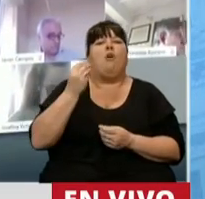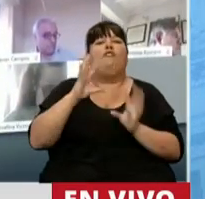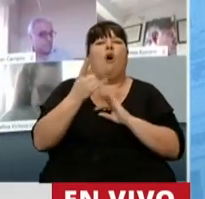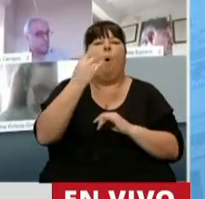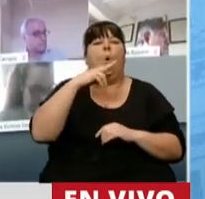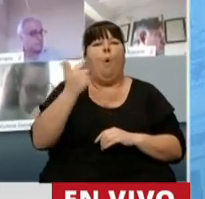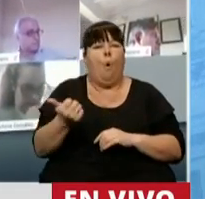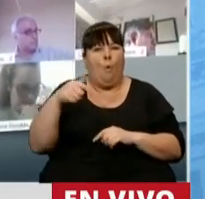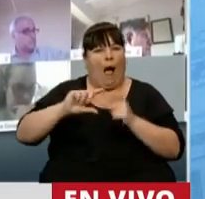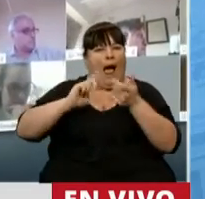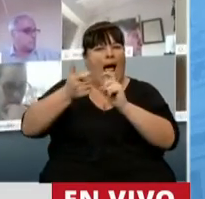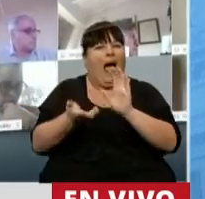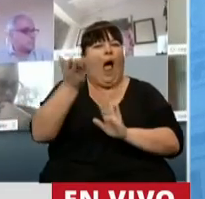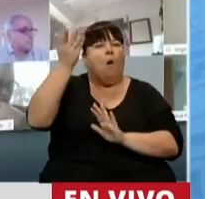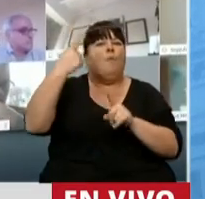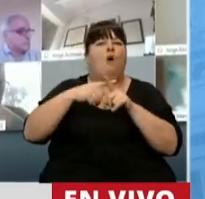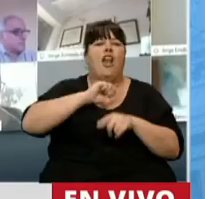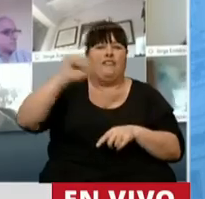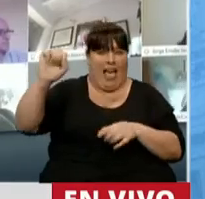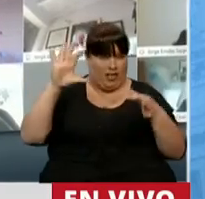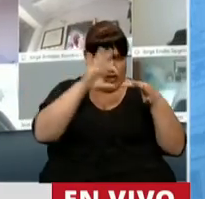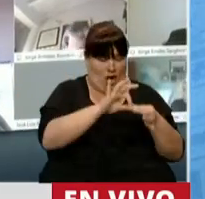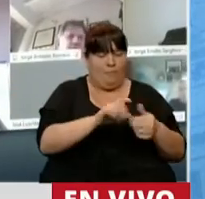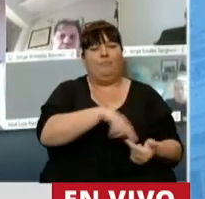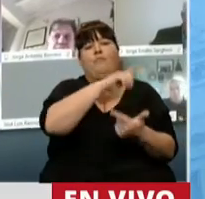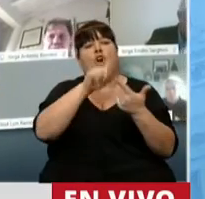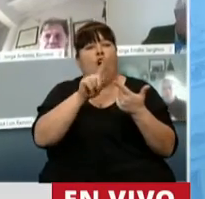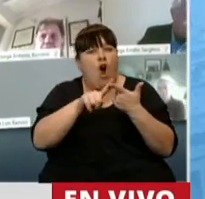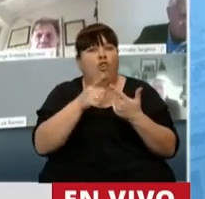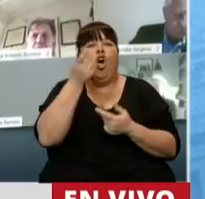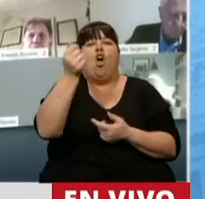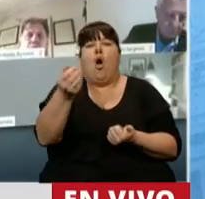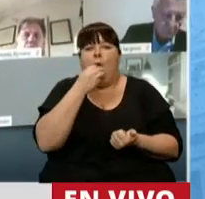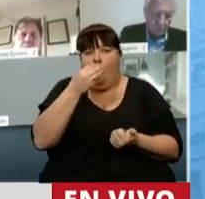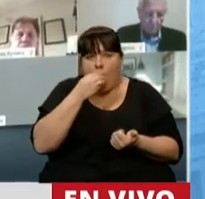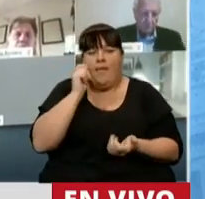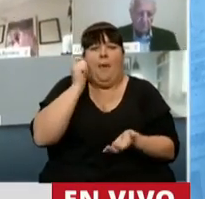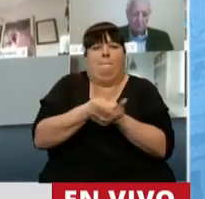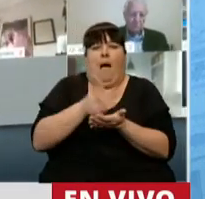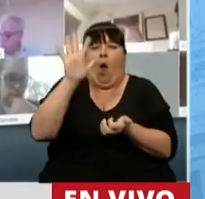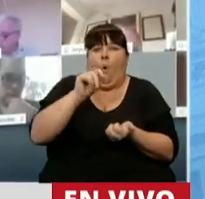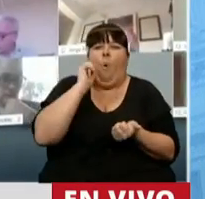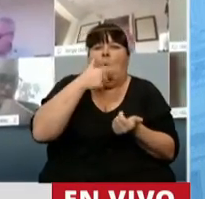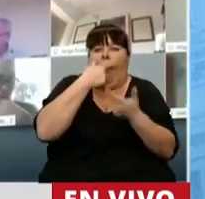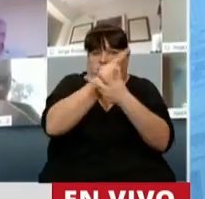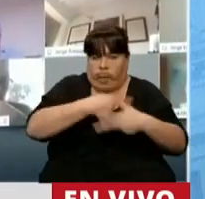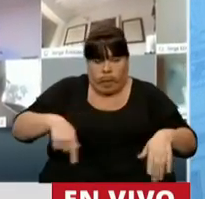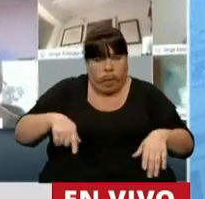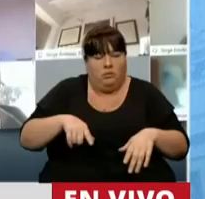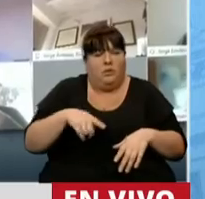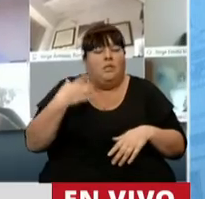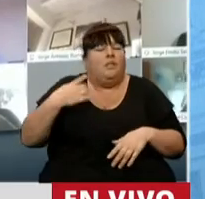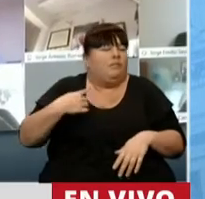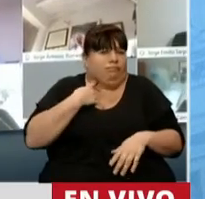del sistema UBA que se lo actualiza por la inflación, aquel que tiene que comprar sus alimentos, pagar los servicios públicos, tiene